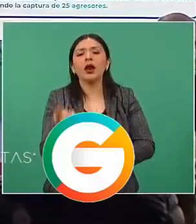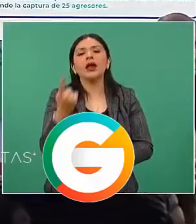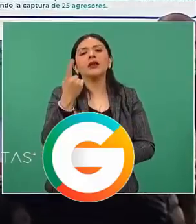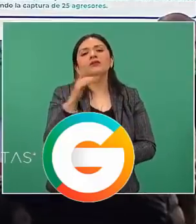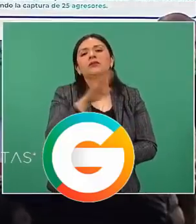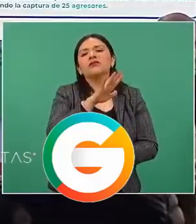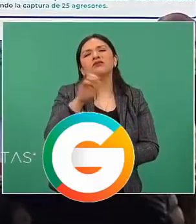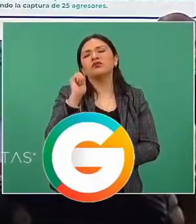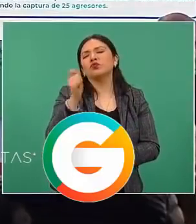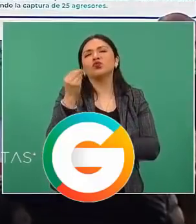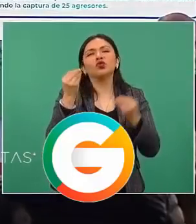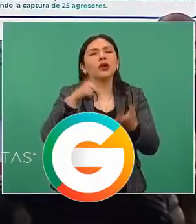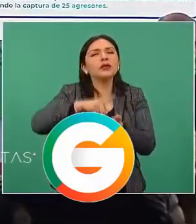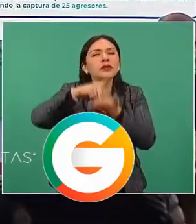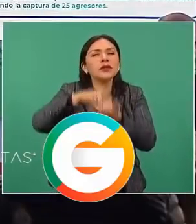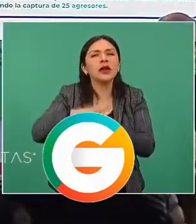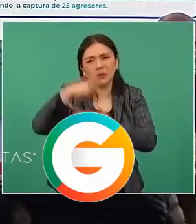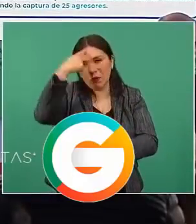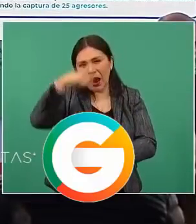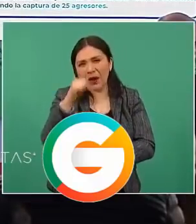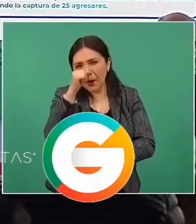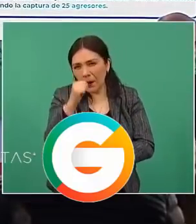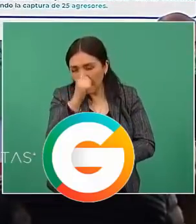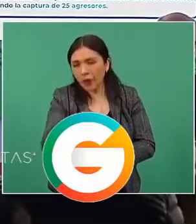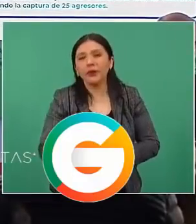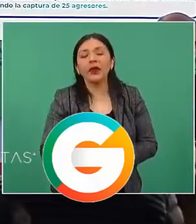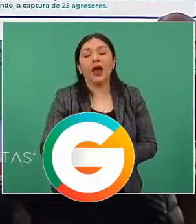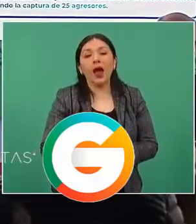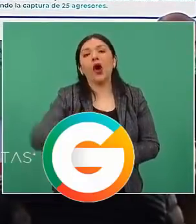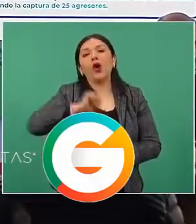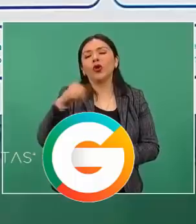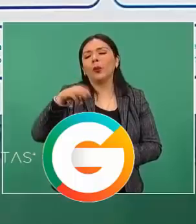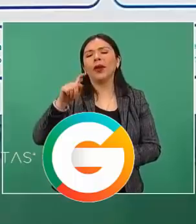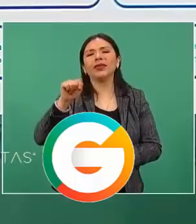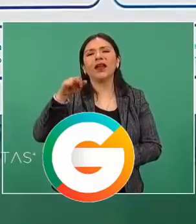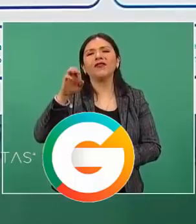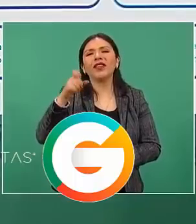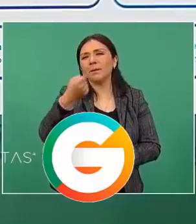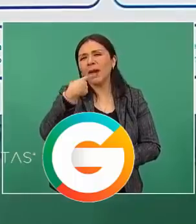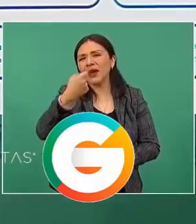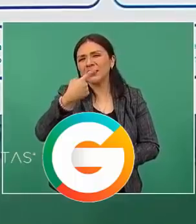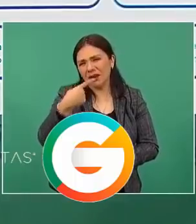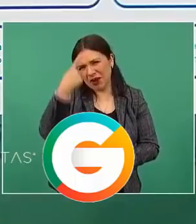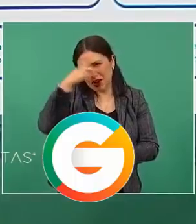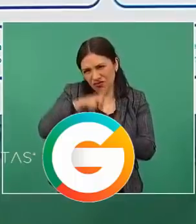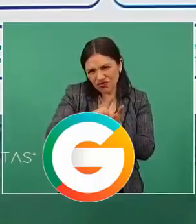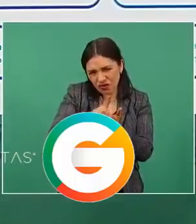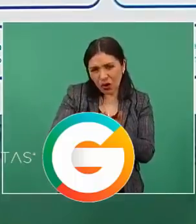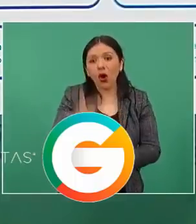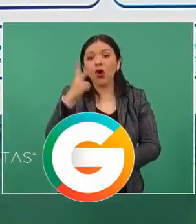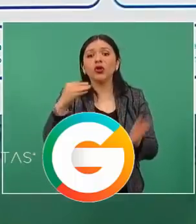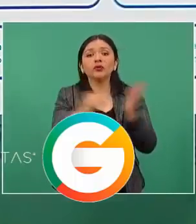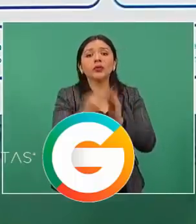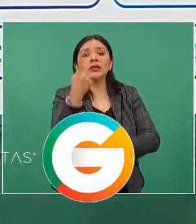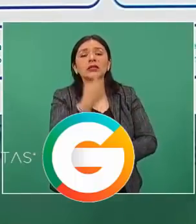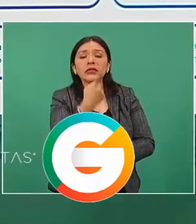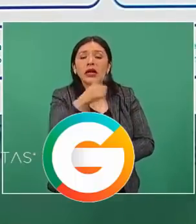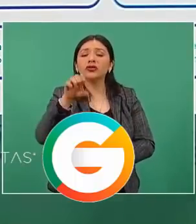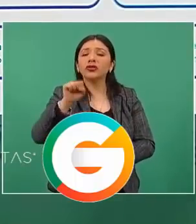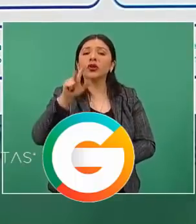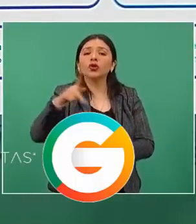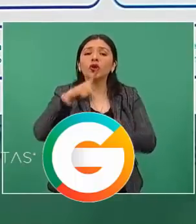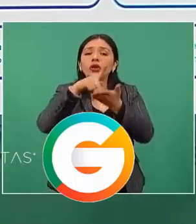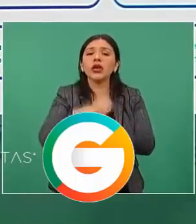cocaína, 76 mil 88 kilogramos de metanfetaminas, 2 mil 168 kilogramos de fentanilo.